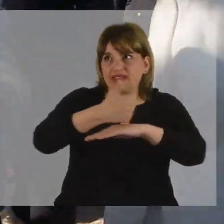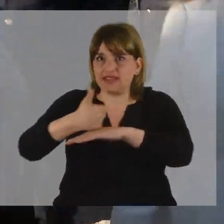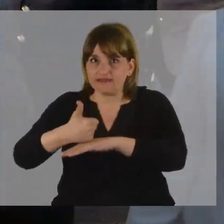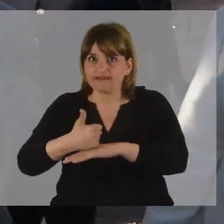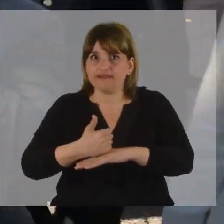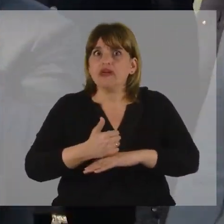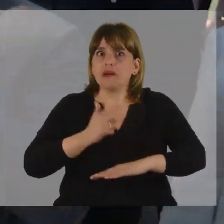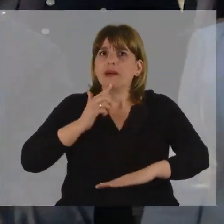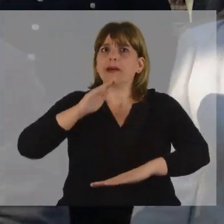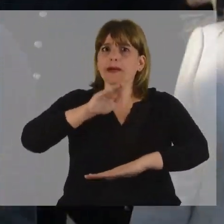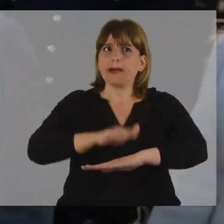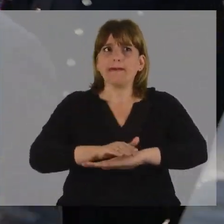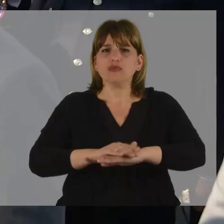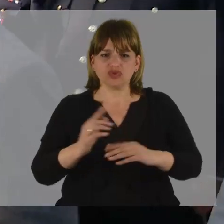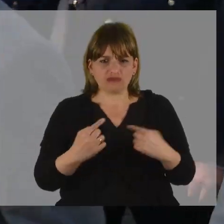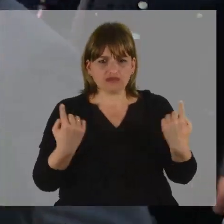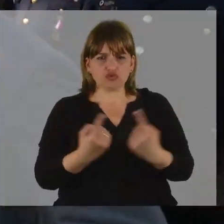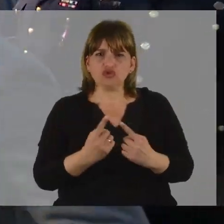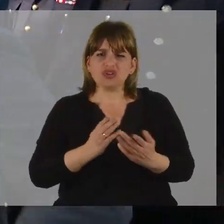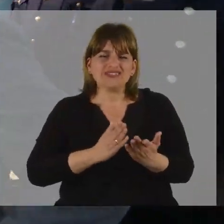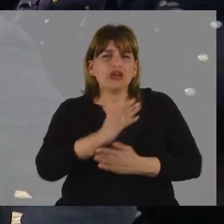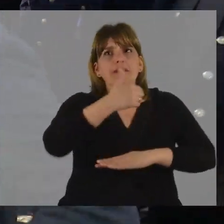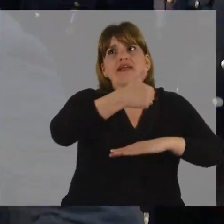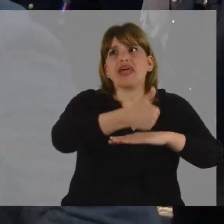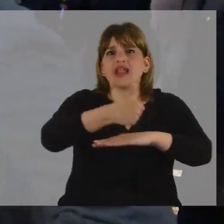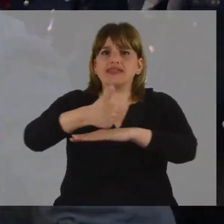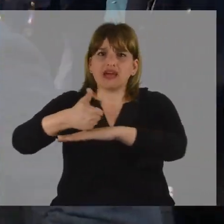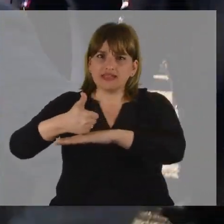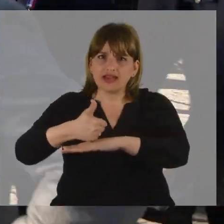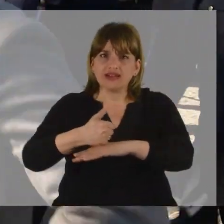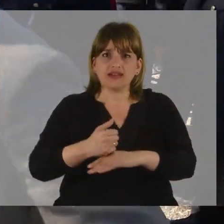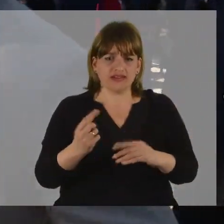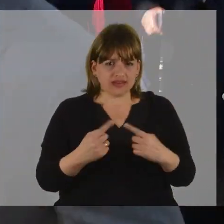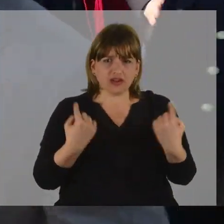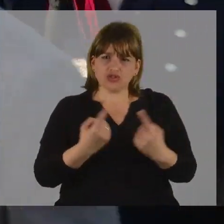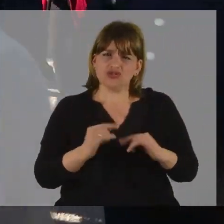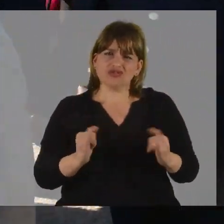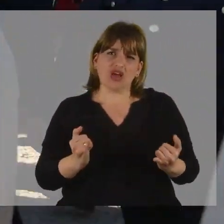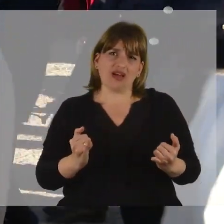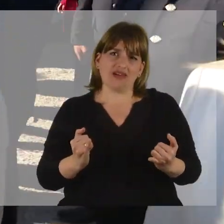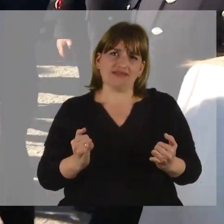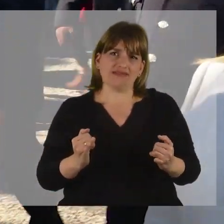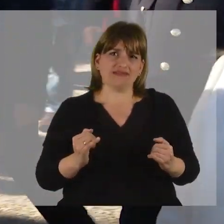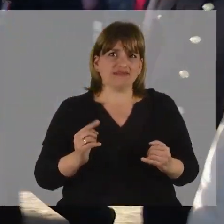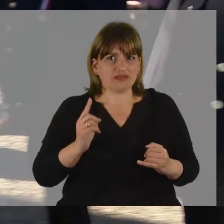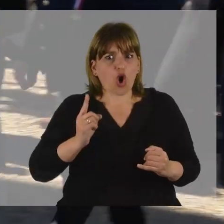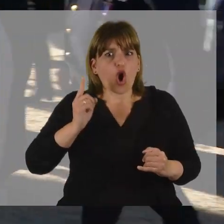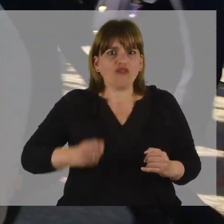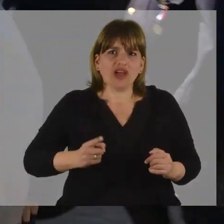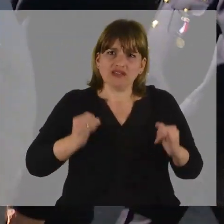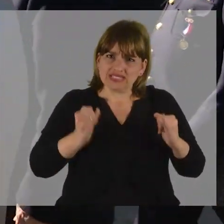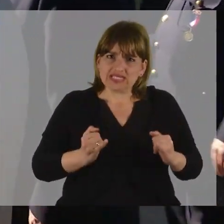Hay que dar la cara y estar permanentemente en todos lados y estamos todos obligados